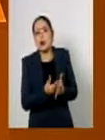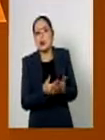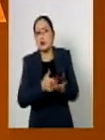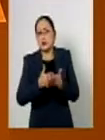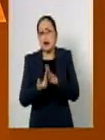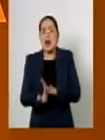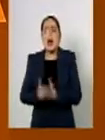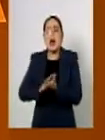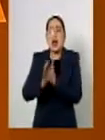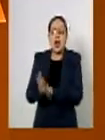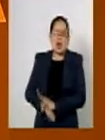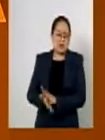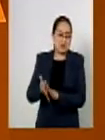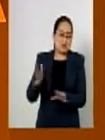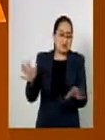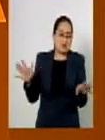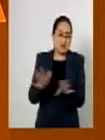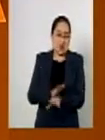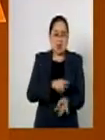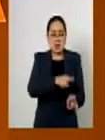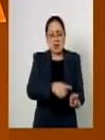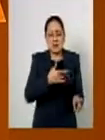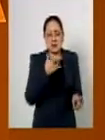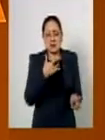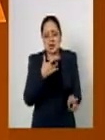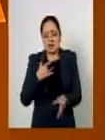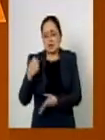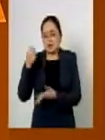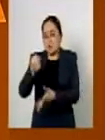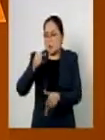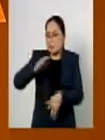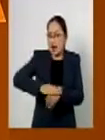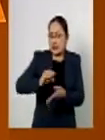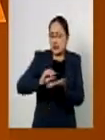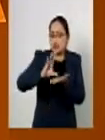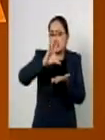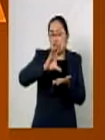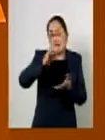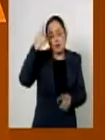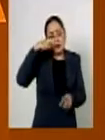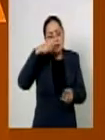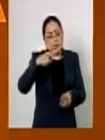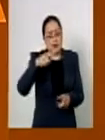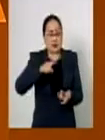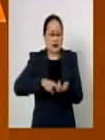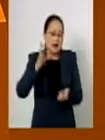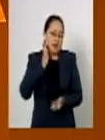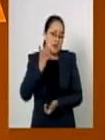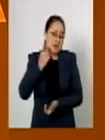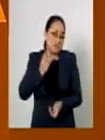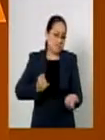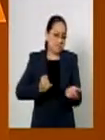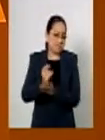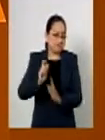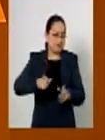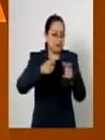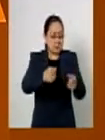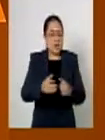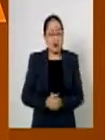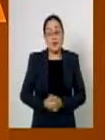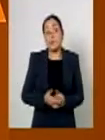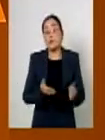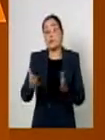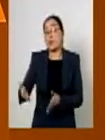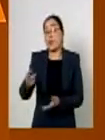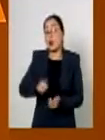un mayor presupuesto al que otorga la Cámara de Diputados adicionalmente la deuda de